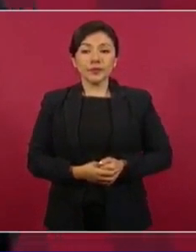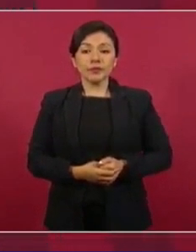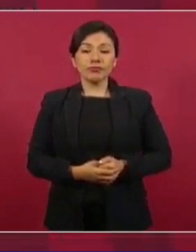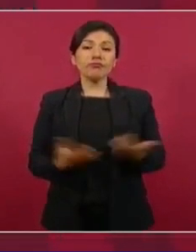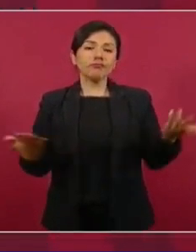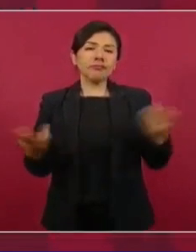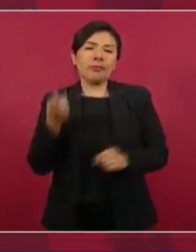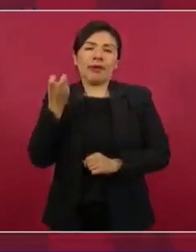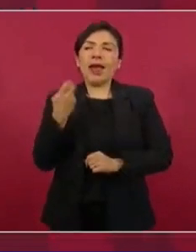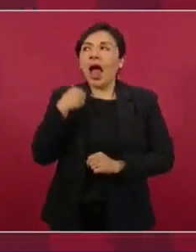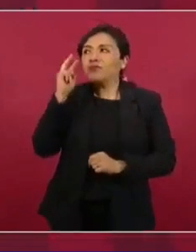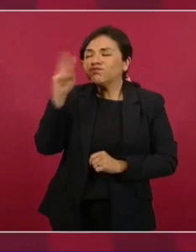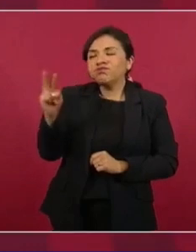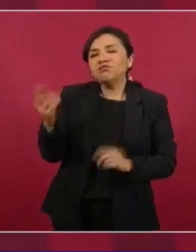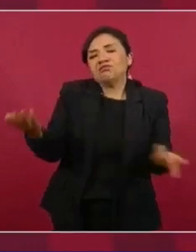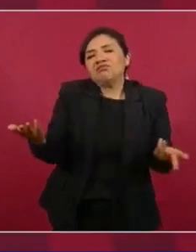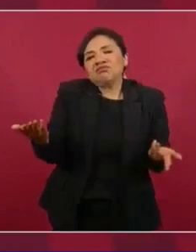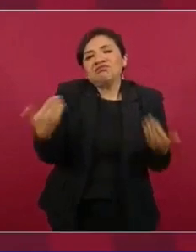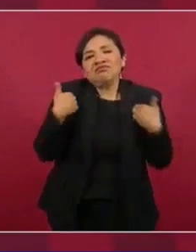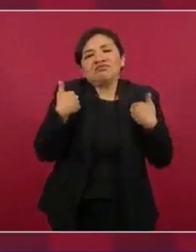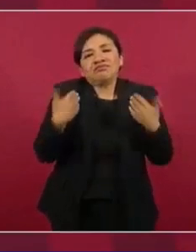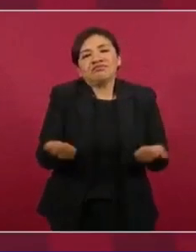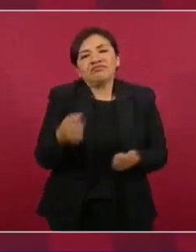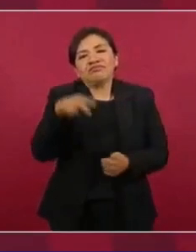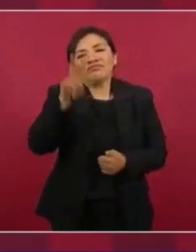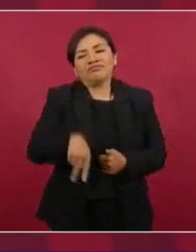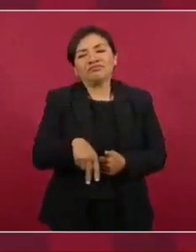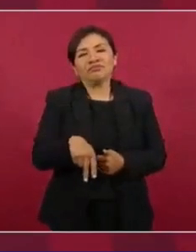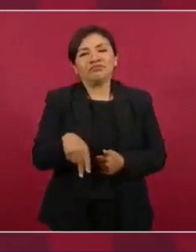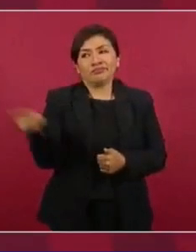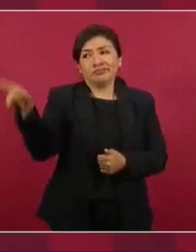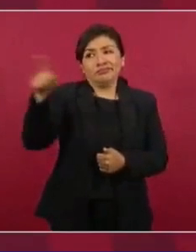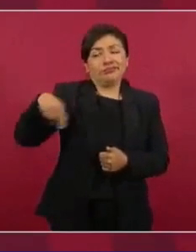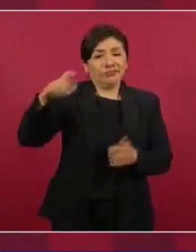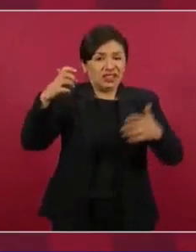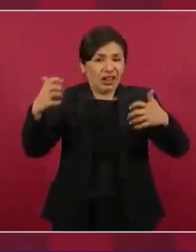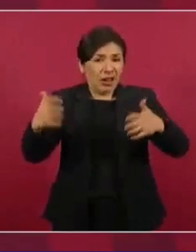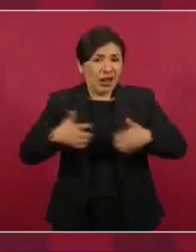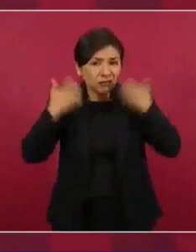lógico que estén enojados.